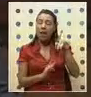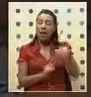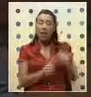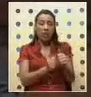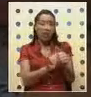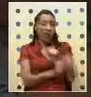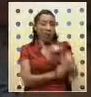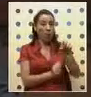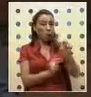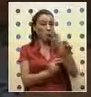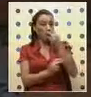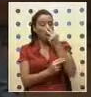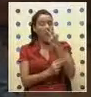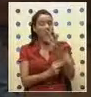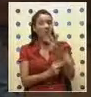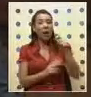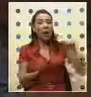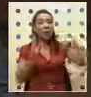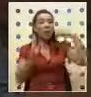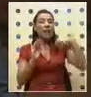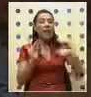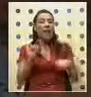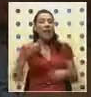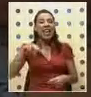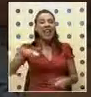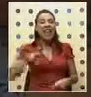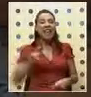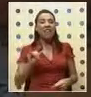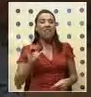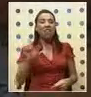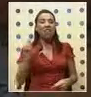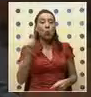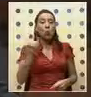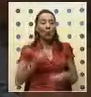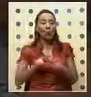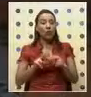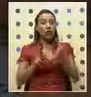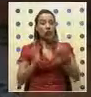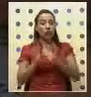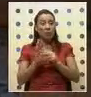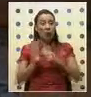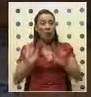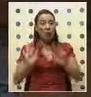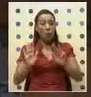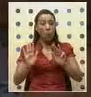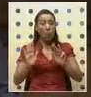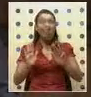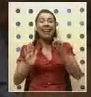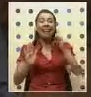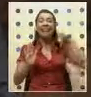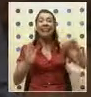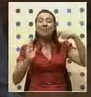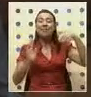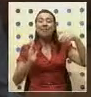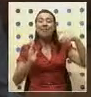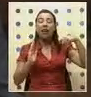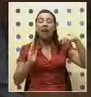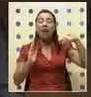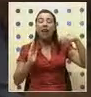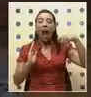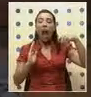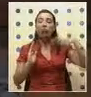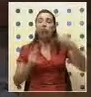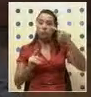colegas ha podido ver es la película Invictus, realizada en el año 2009 y protagonizada por actores